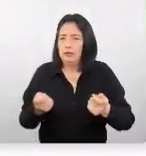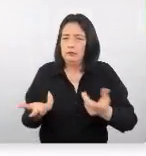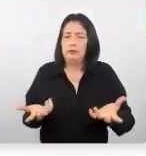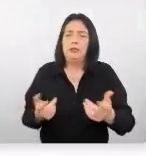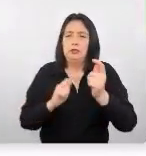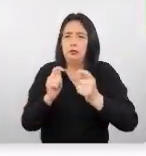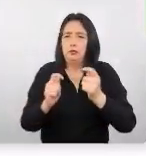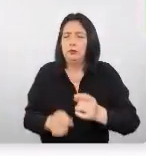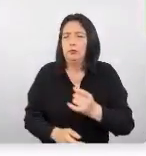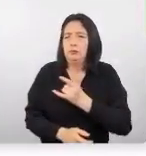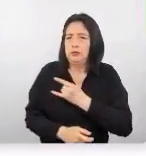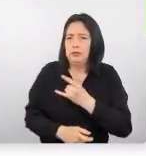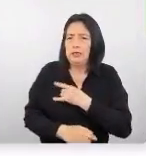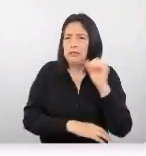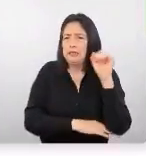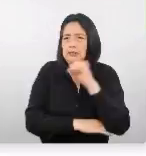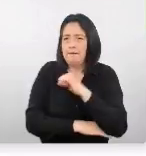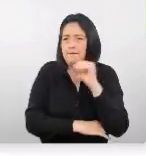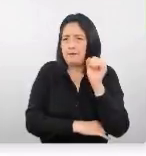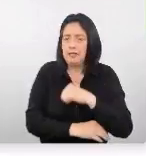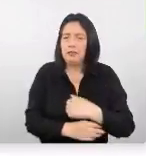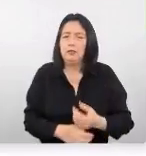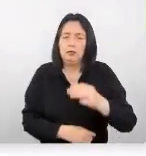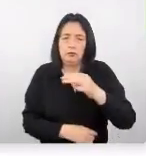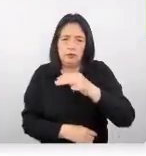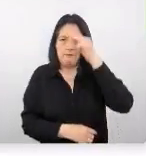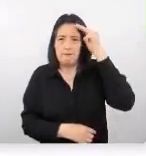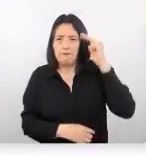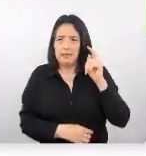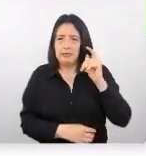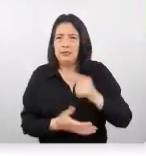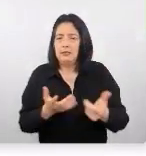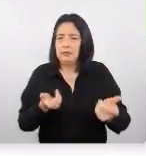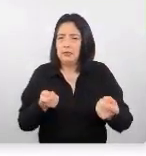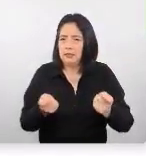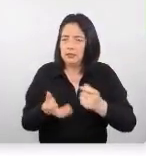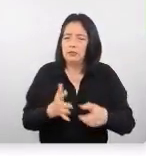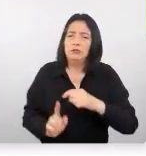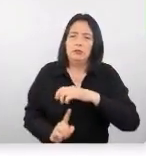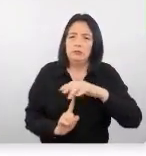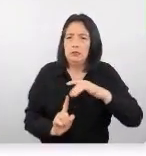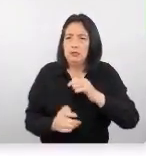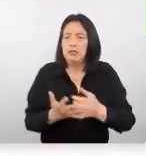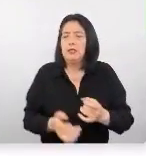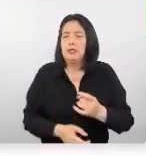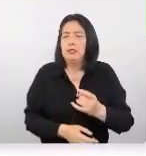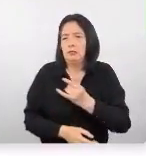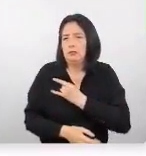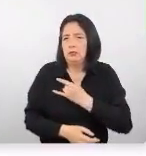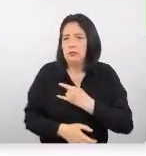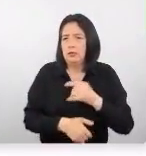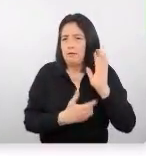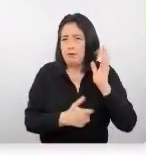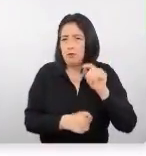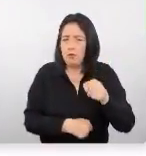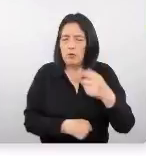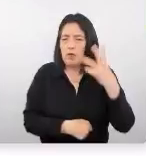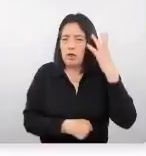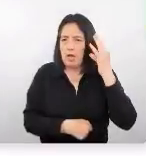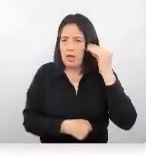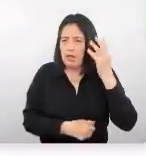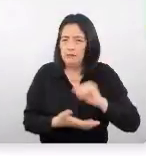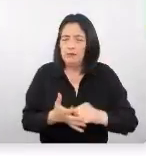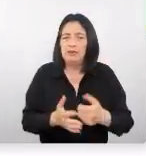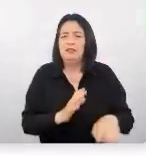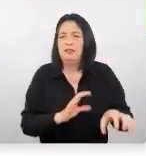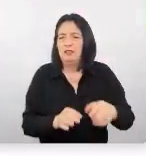Nacional de Mayores San Marcos y Máster en Gestión y Auditorios Ambientales en la Universidad de Pura cuenta con experiencia en la organización de